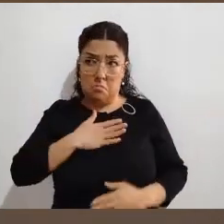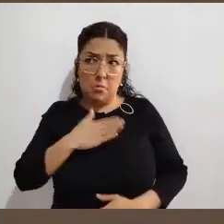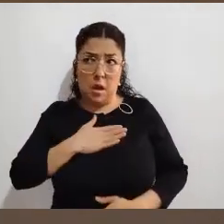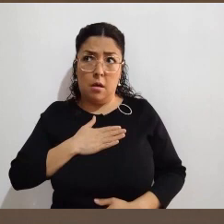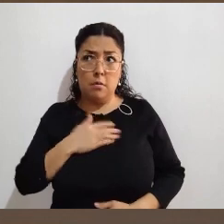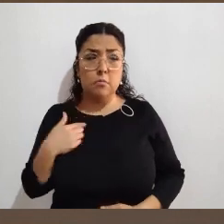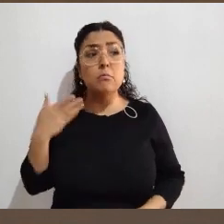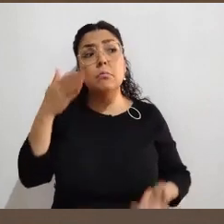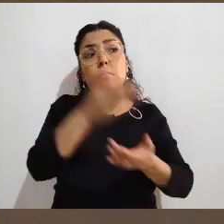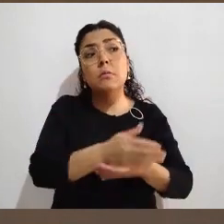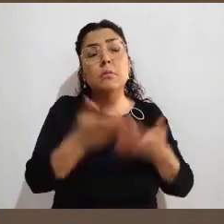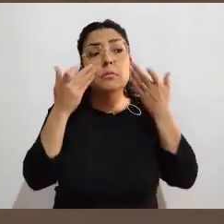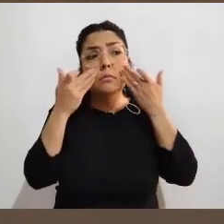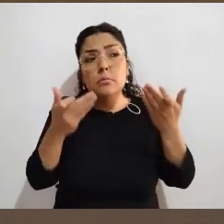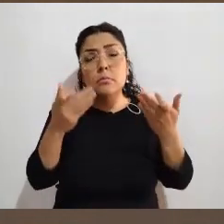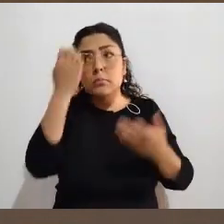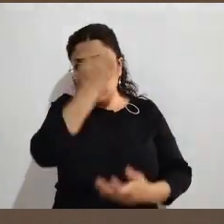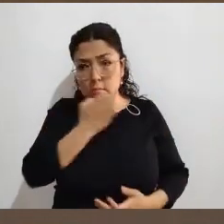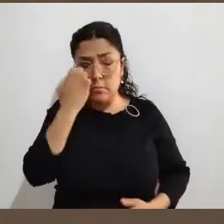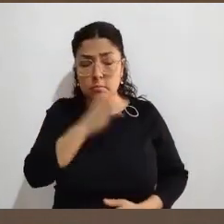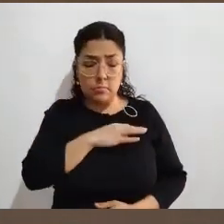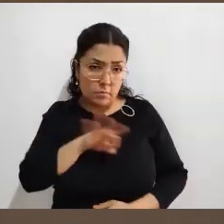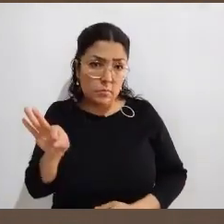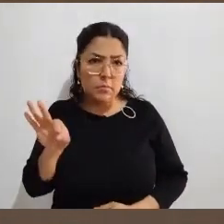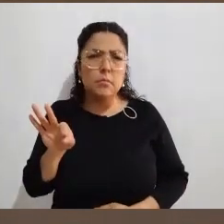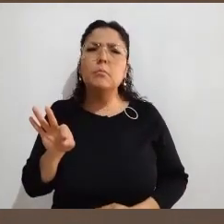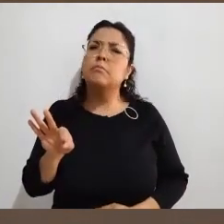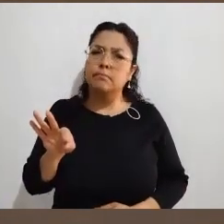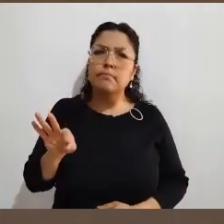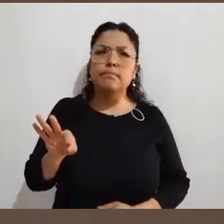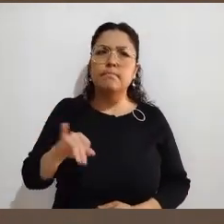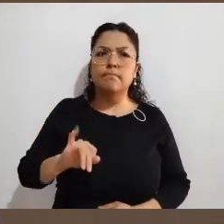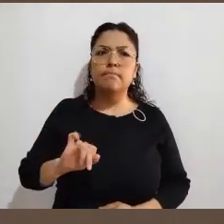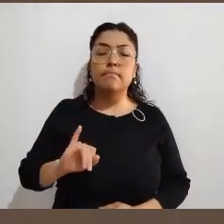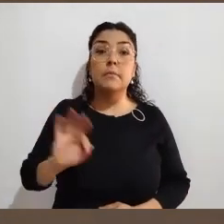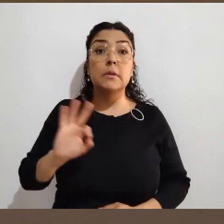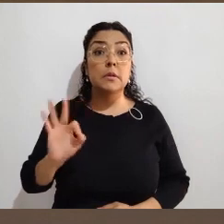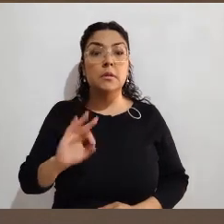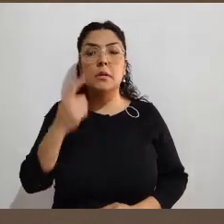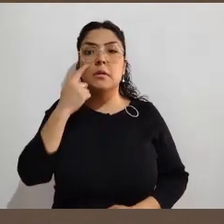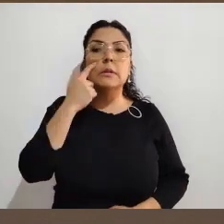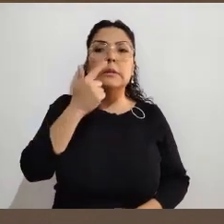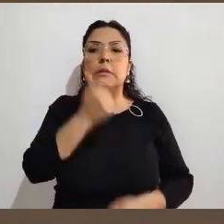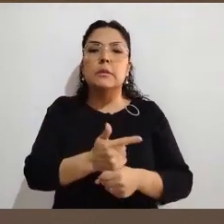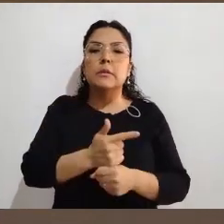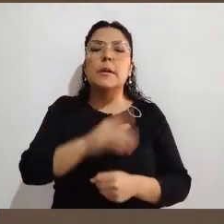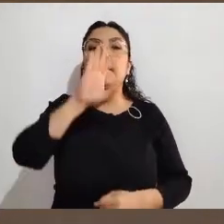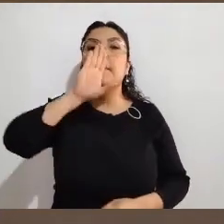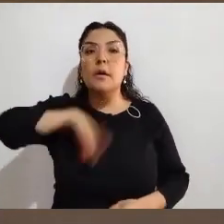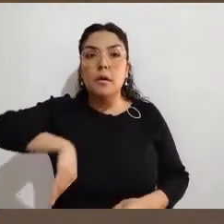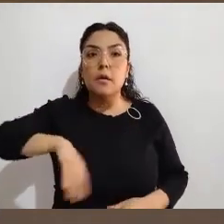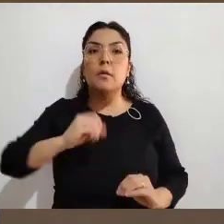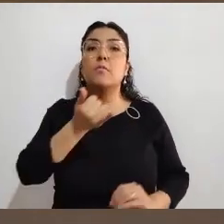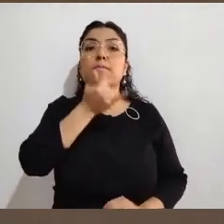casilla con mi libretita, puedo hacer mis anotaciones. Y si yo deseo hacer un reporte porque vi algo que no me